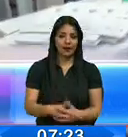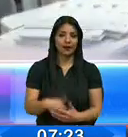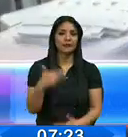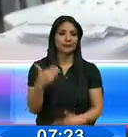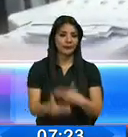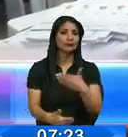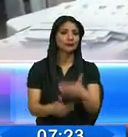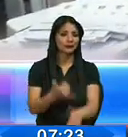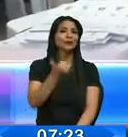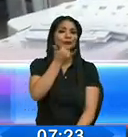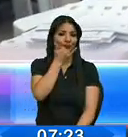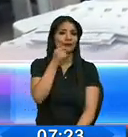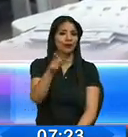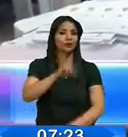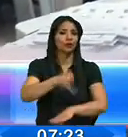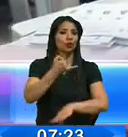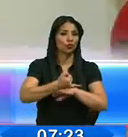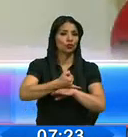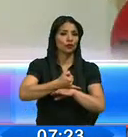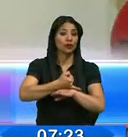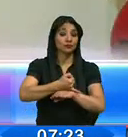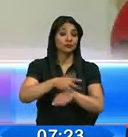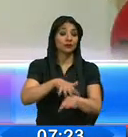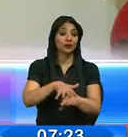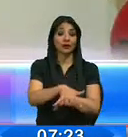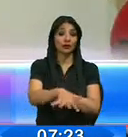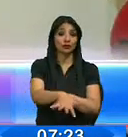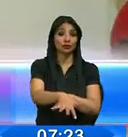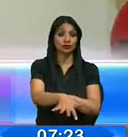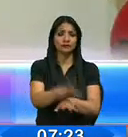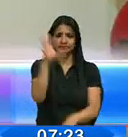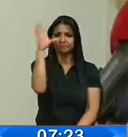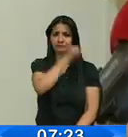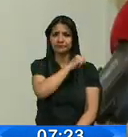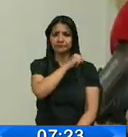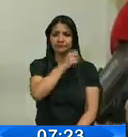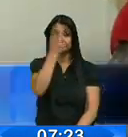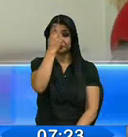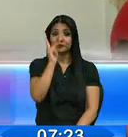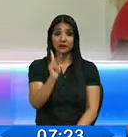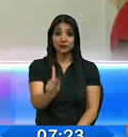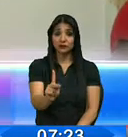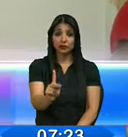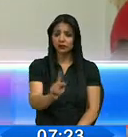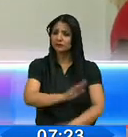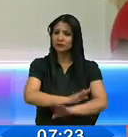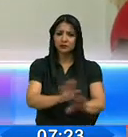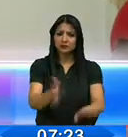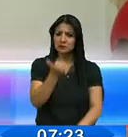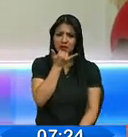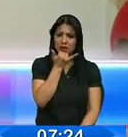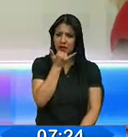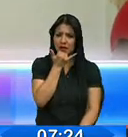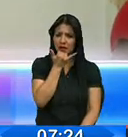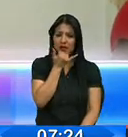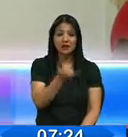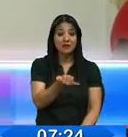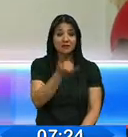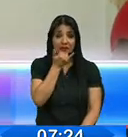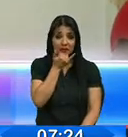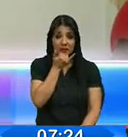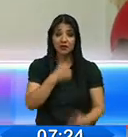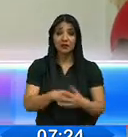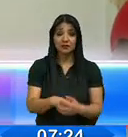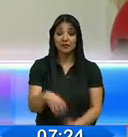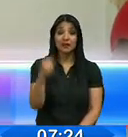fraude en la Junta de Los Ríos. Esta decisión que a nuestro criterio era total y absolutamente incorrecta y no se ajustaba